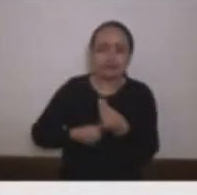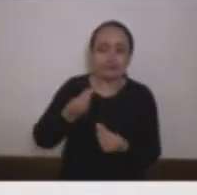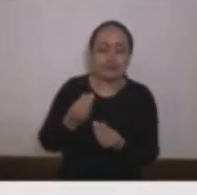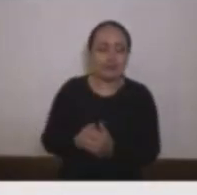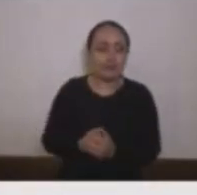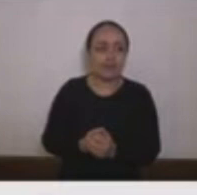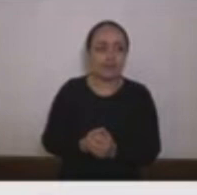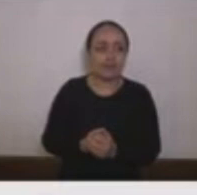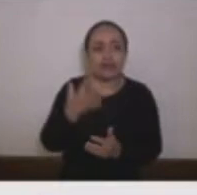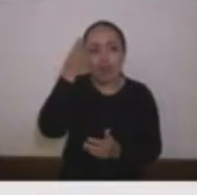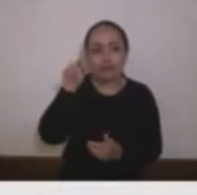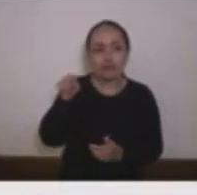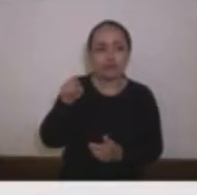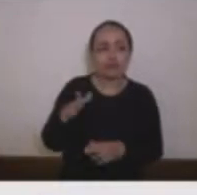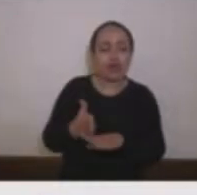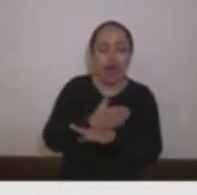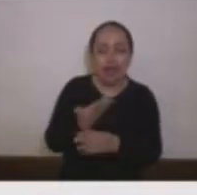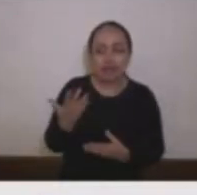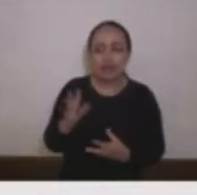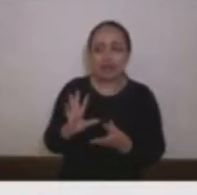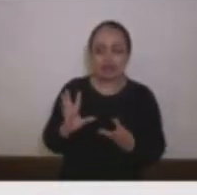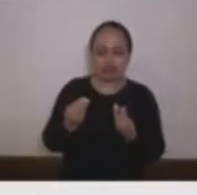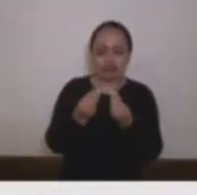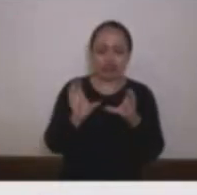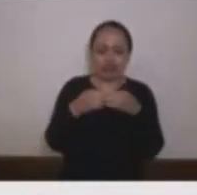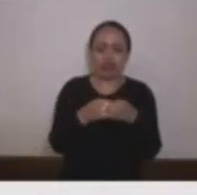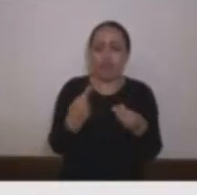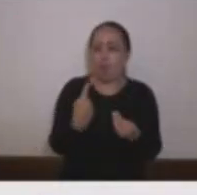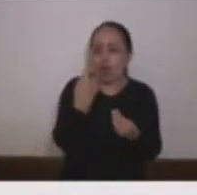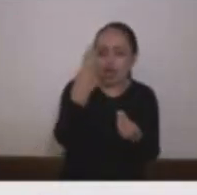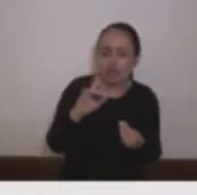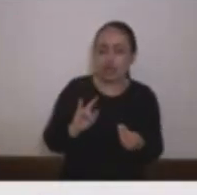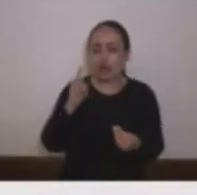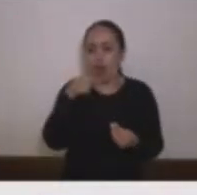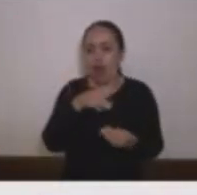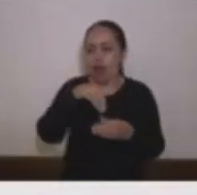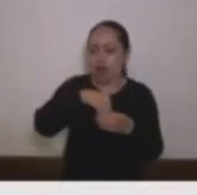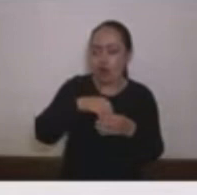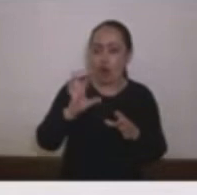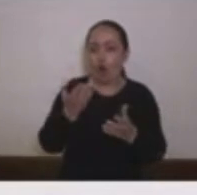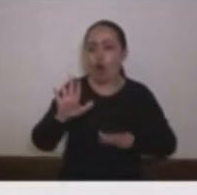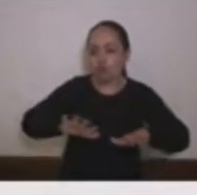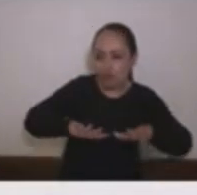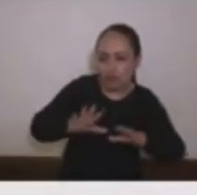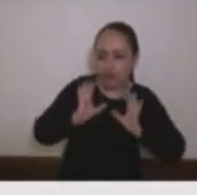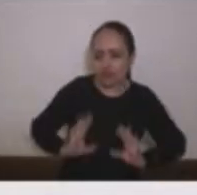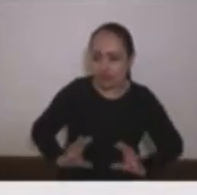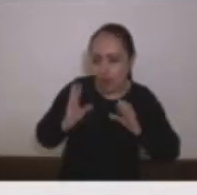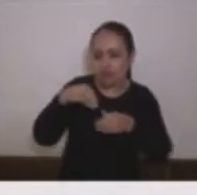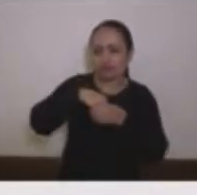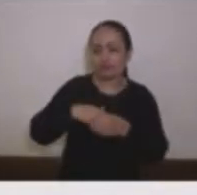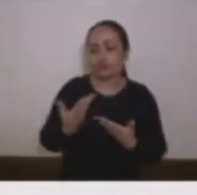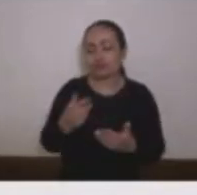ha militado en algún momento en algún partido político o ha pertenecido a algún grupo significativo de ciudadanos y entendiendo su formación